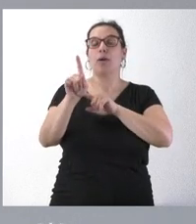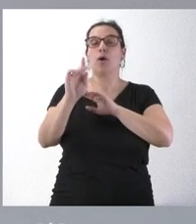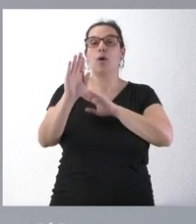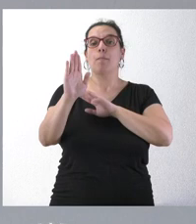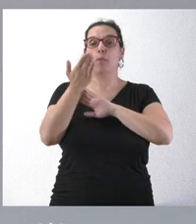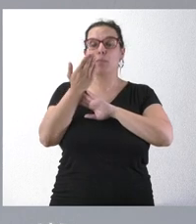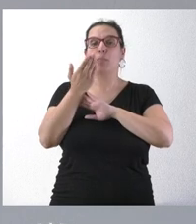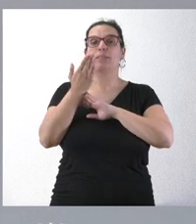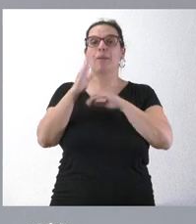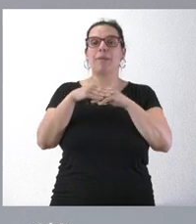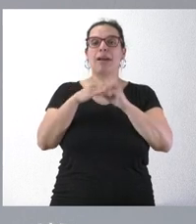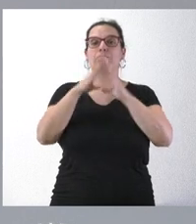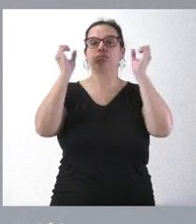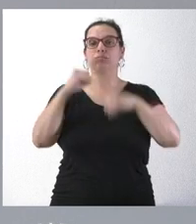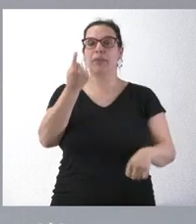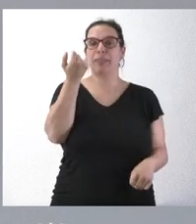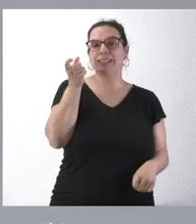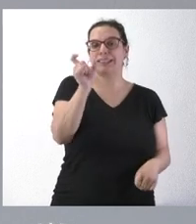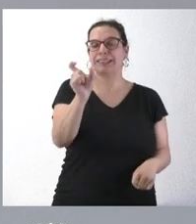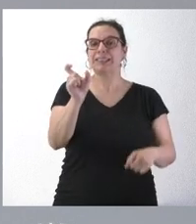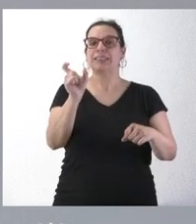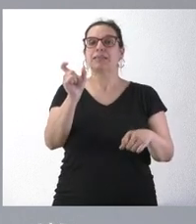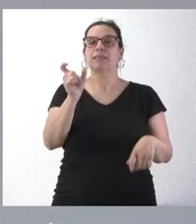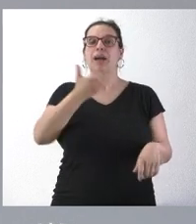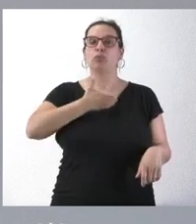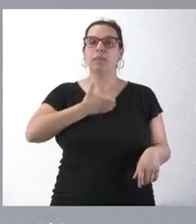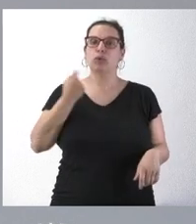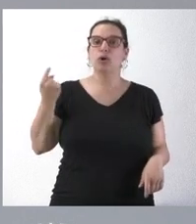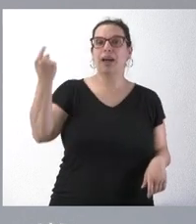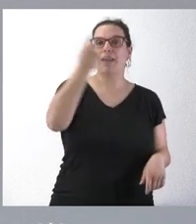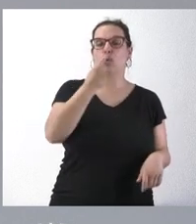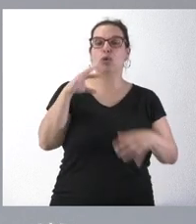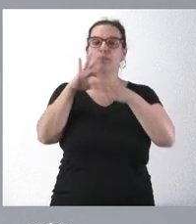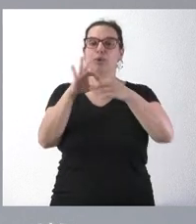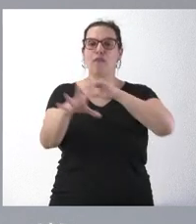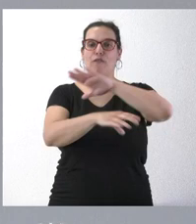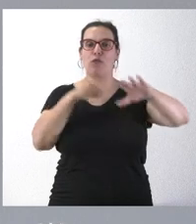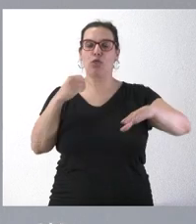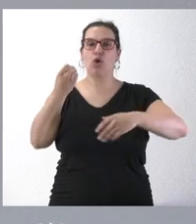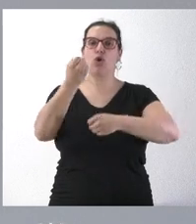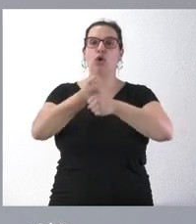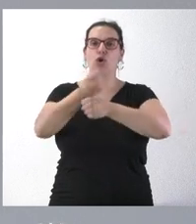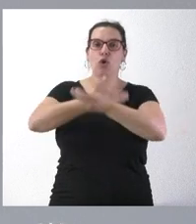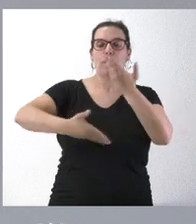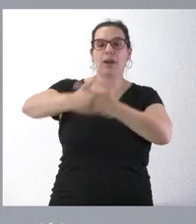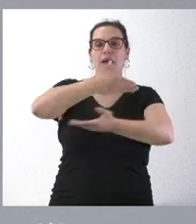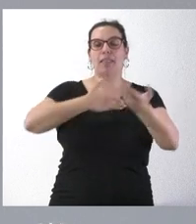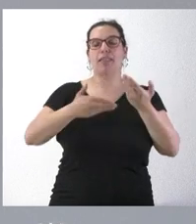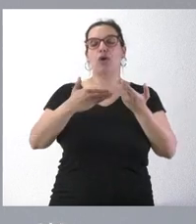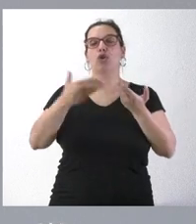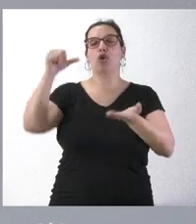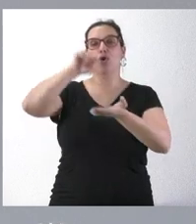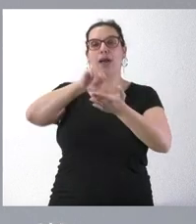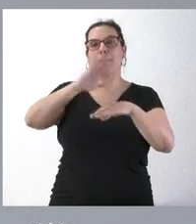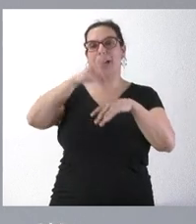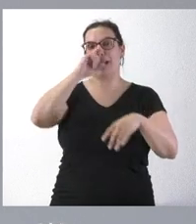que se determina la cuantía que corresponde a cada entidad local en el Fondo de Cooperación Local General para el año 2024.